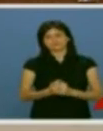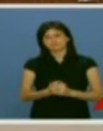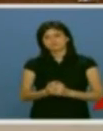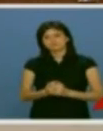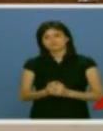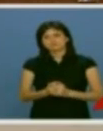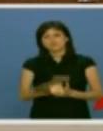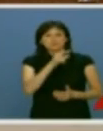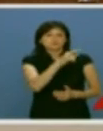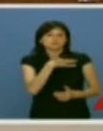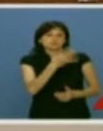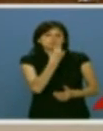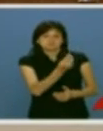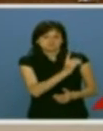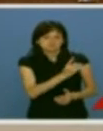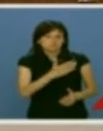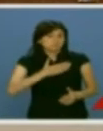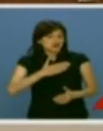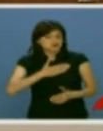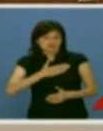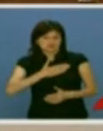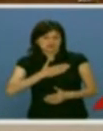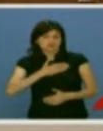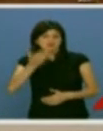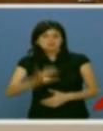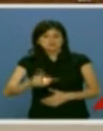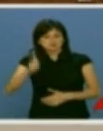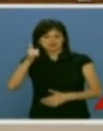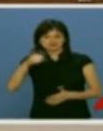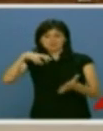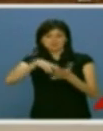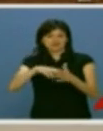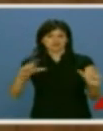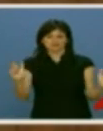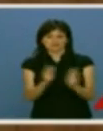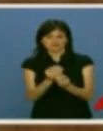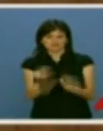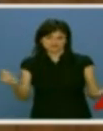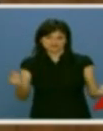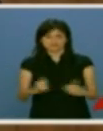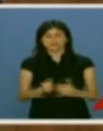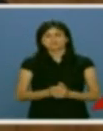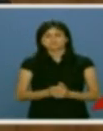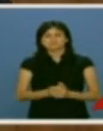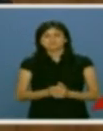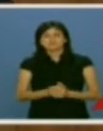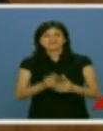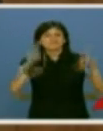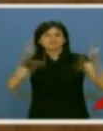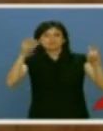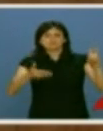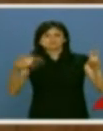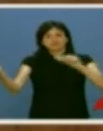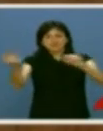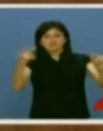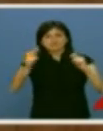Puede que ustedes no lo entiendan, pero para mí es mucho más importante derrotar al paro que derrotarle a usted. Si hay algún clásico en los debates de investidura,